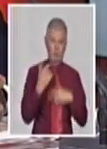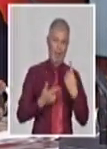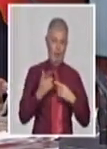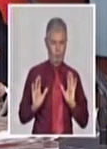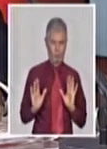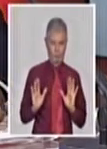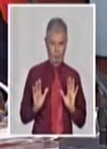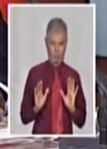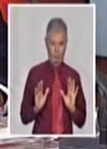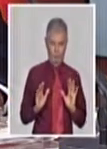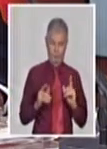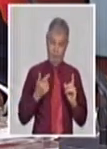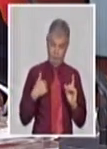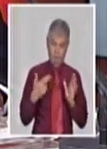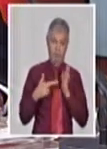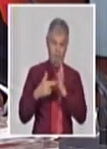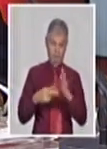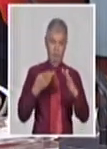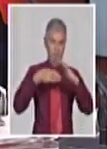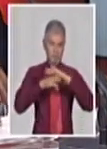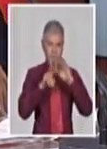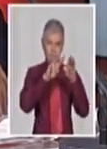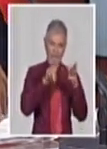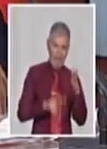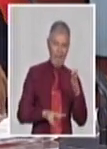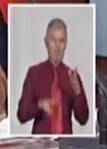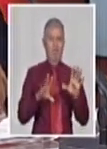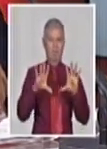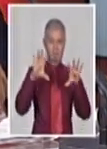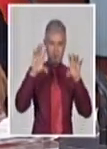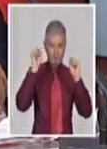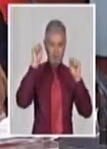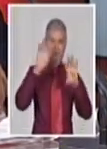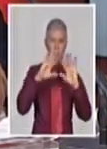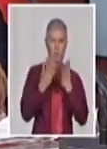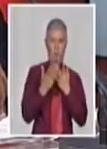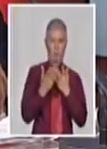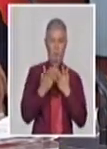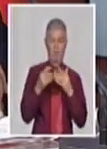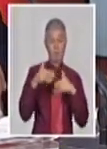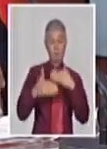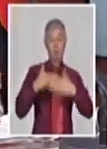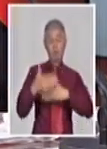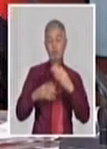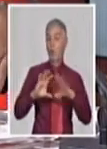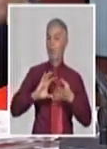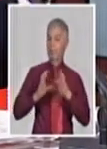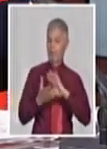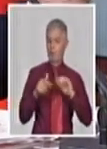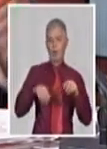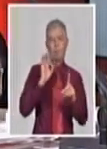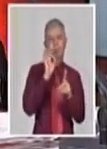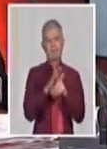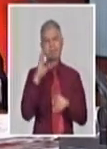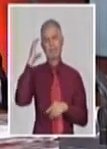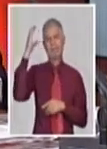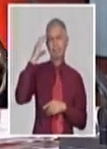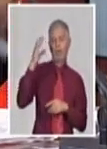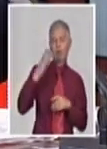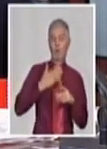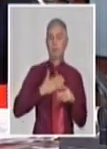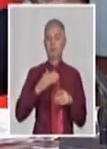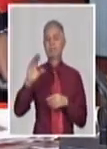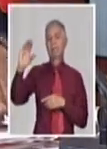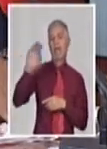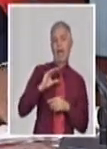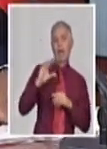elaboración de las normas fue muy complejo, por eso que es lo que te digo. Y ahora empiezan las opiniones, que fulano dijo que mi salario es